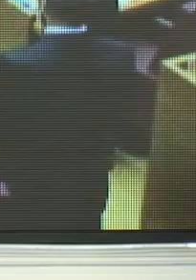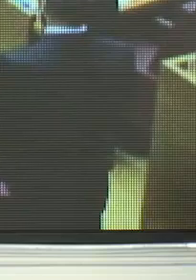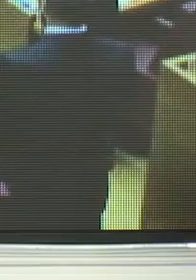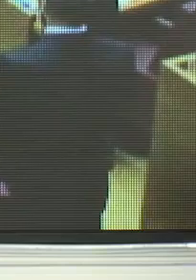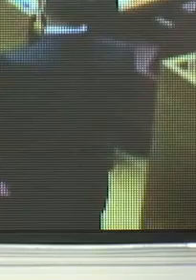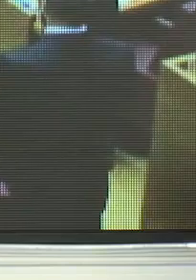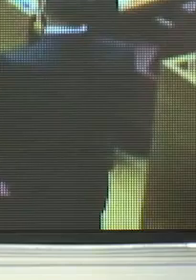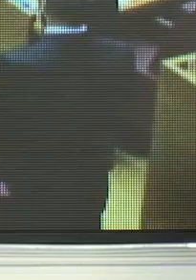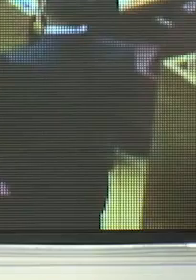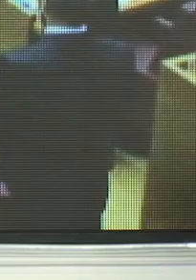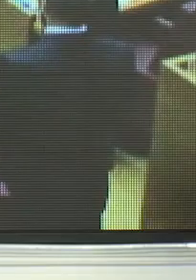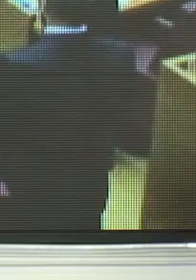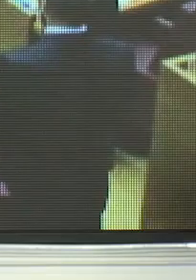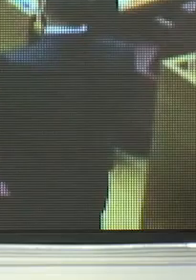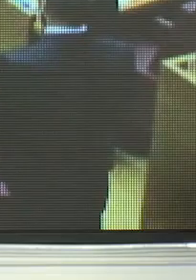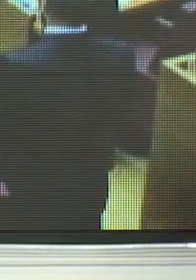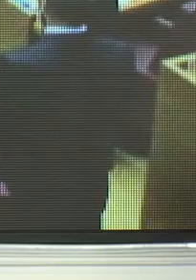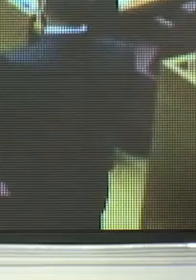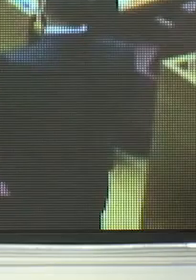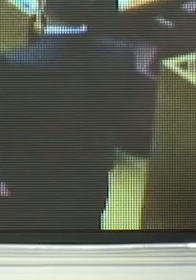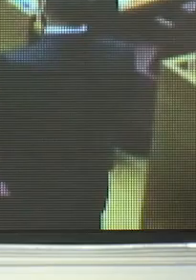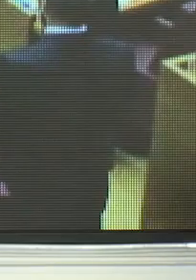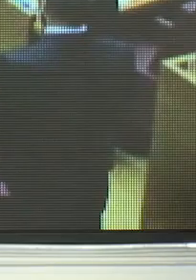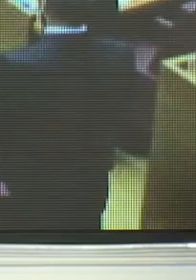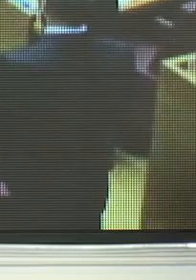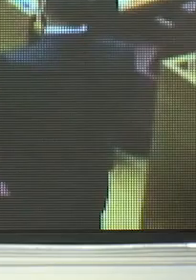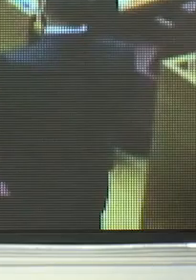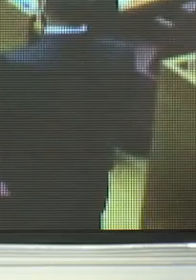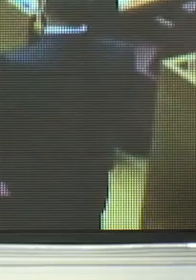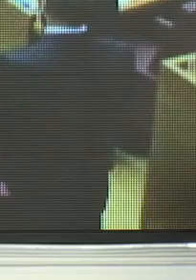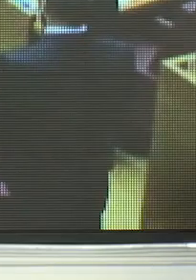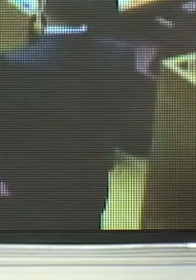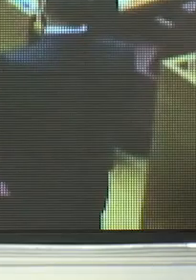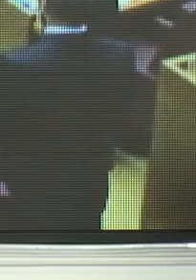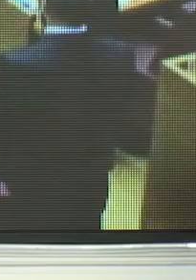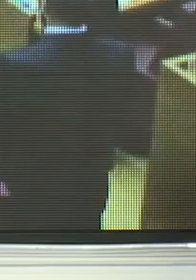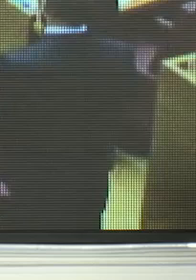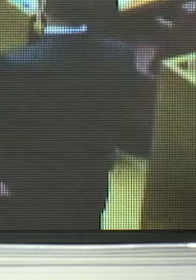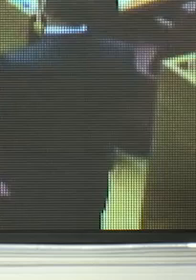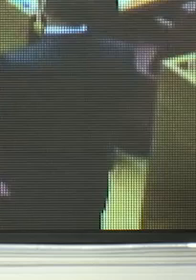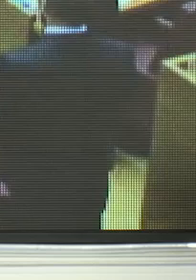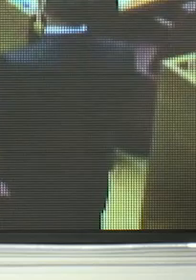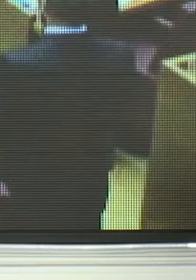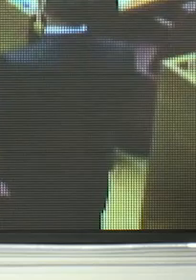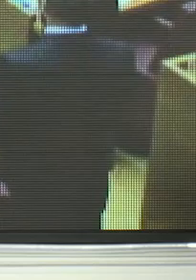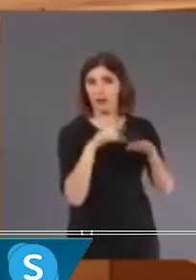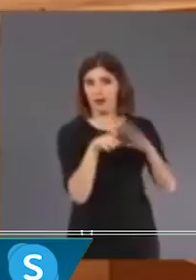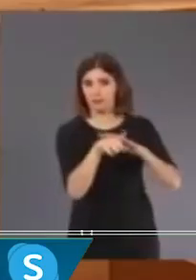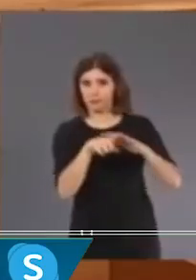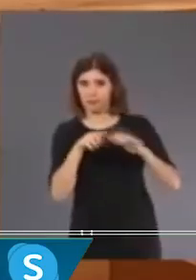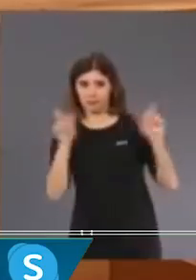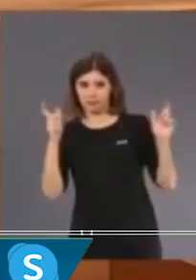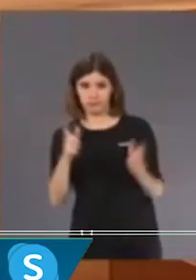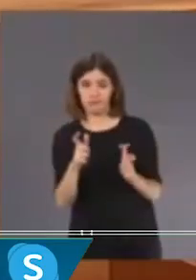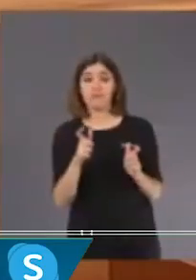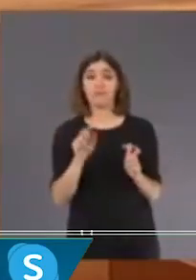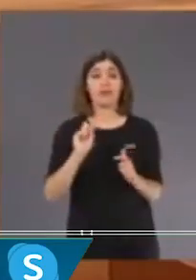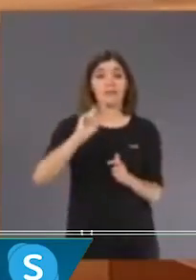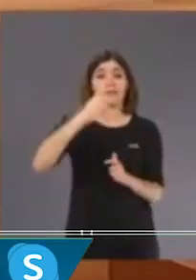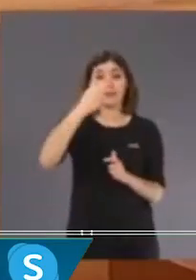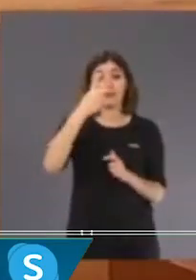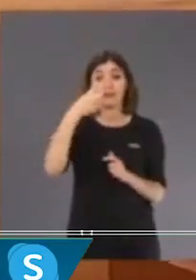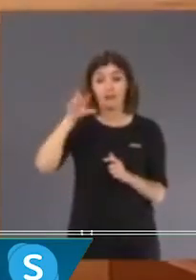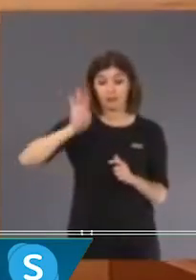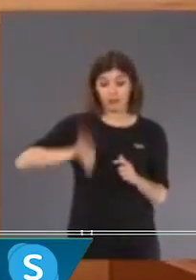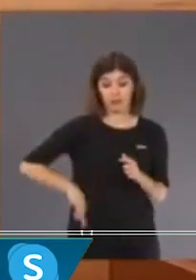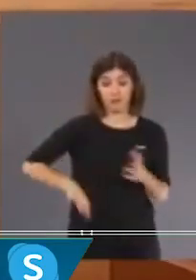Bueno, es posible, pero vamos, lo que nos preocupa no es eso, lo que nos preocupa es que siguen muriendo valencianos por la negligencia de este gobierno. Es